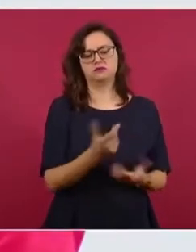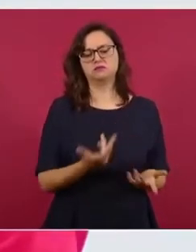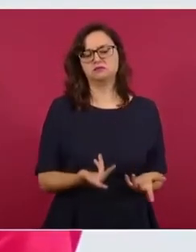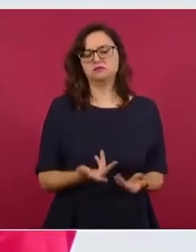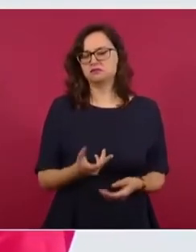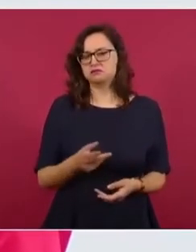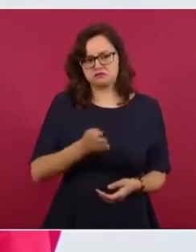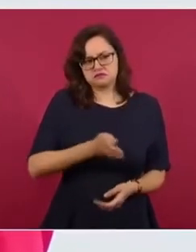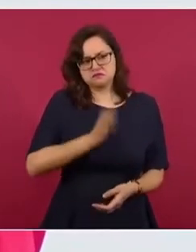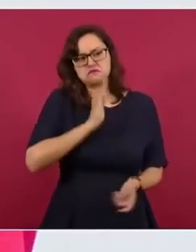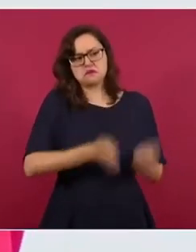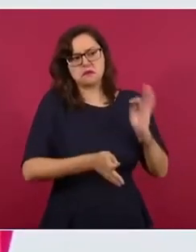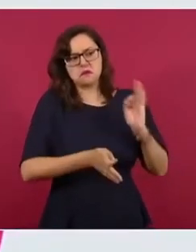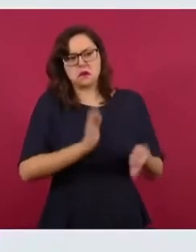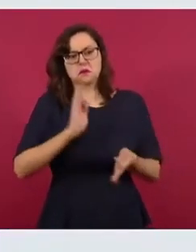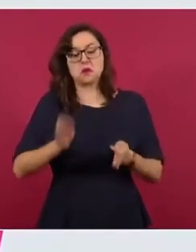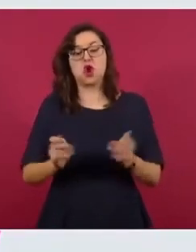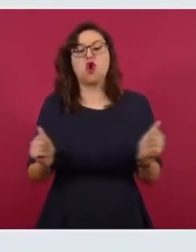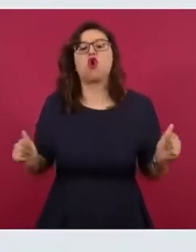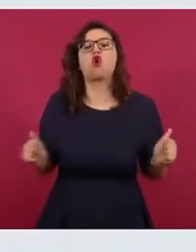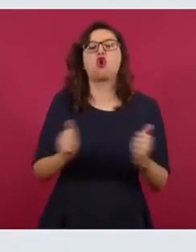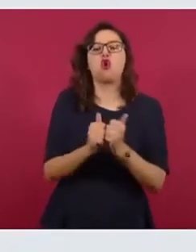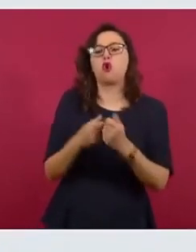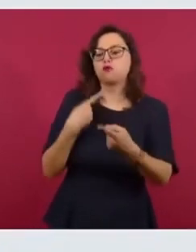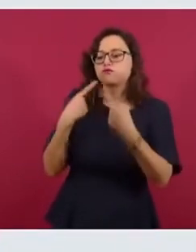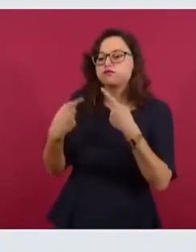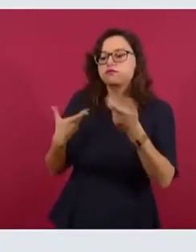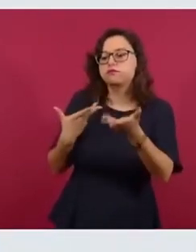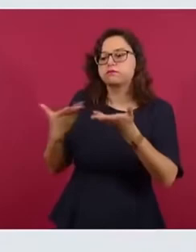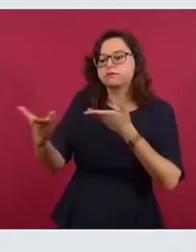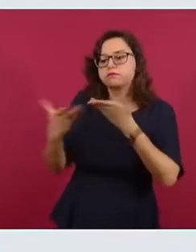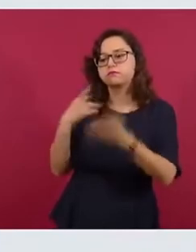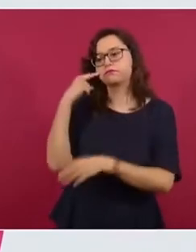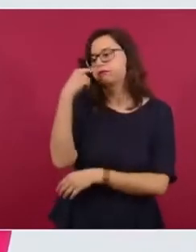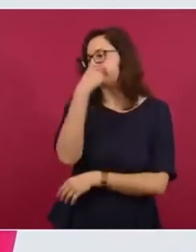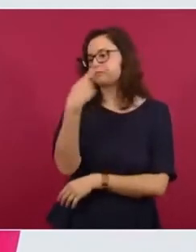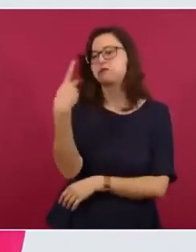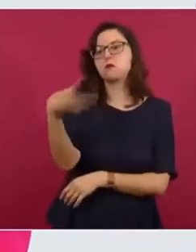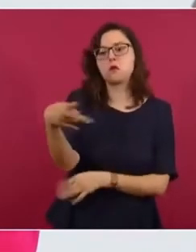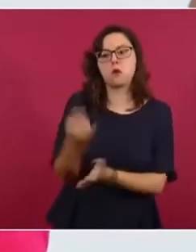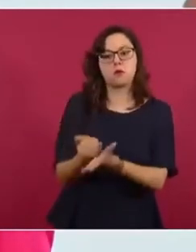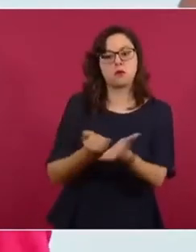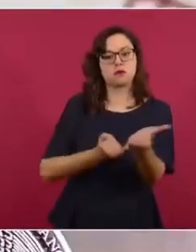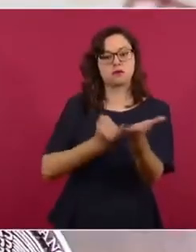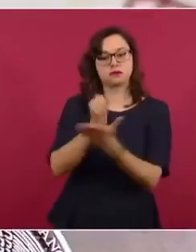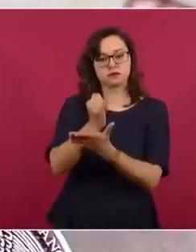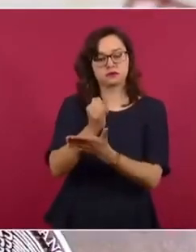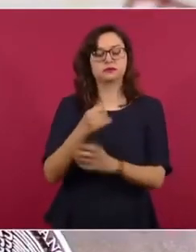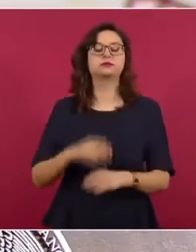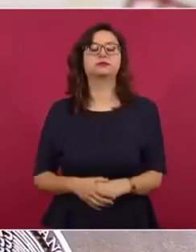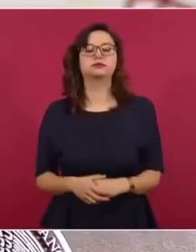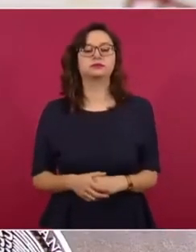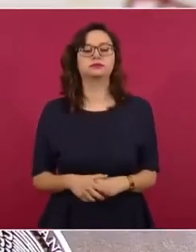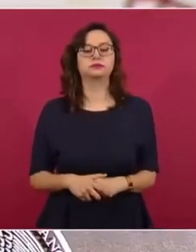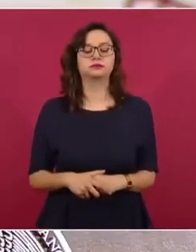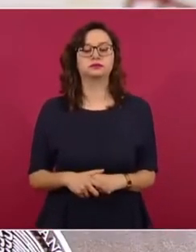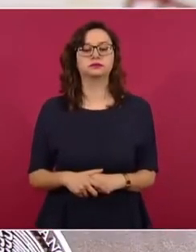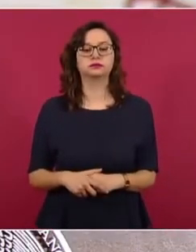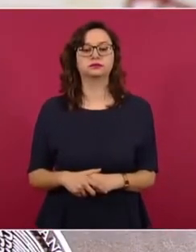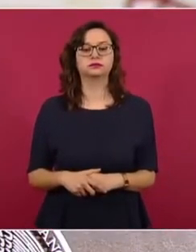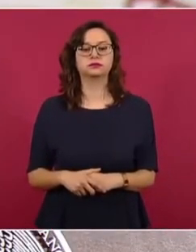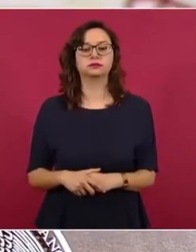el Aeropuerto Internacional Felipe Ángeles. Por último, les queremos compartir